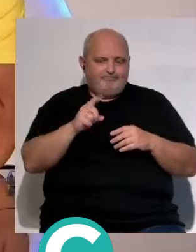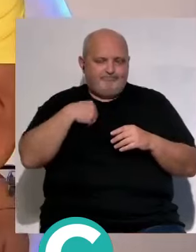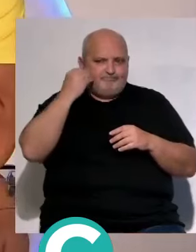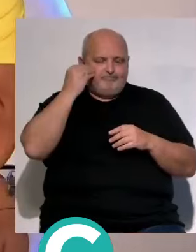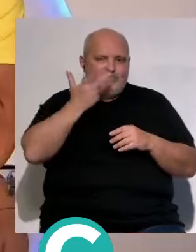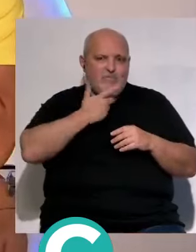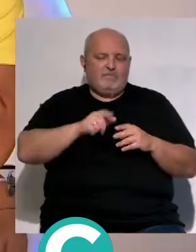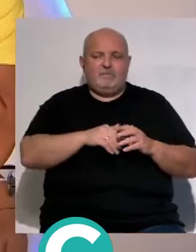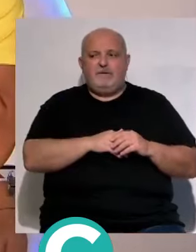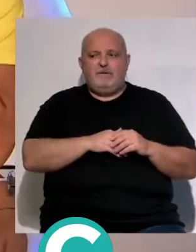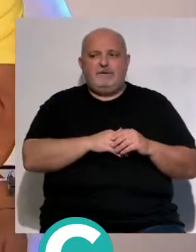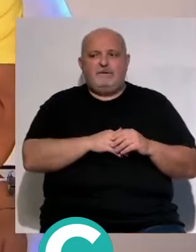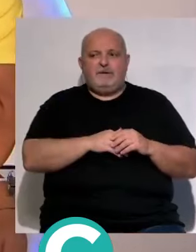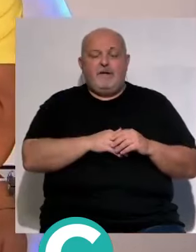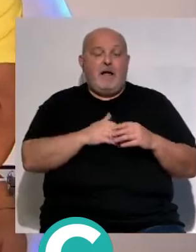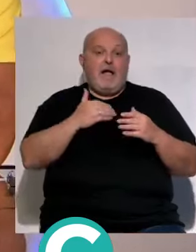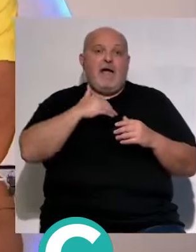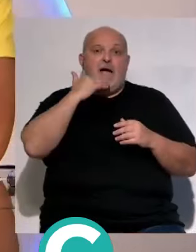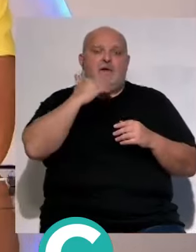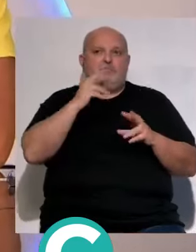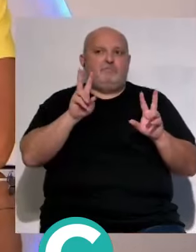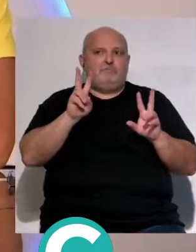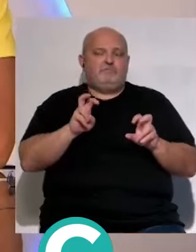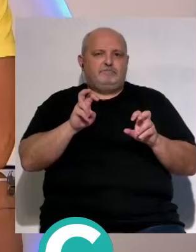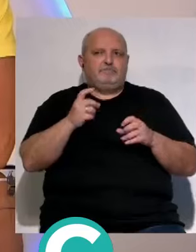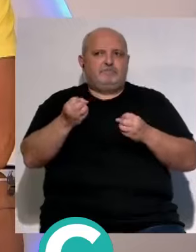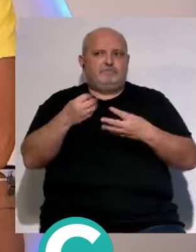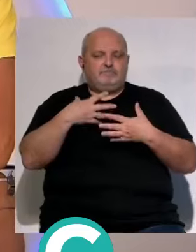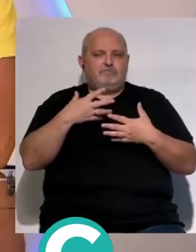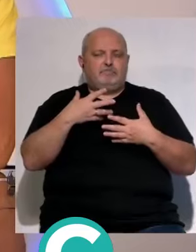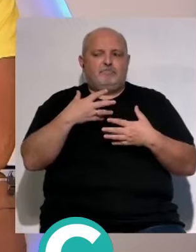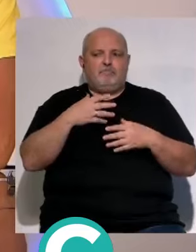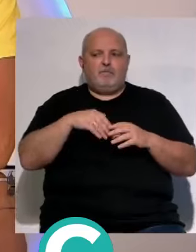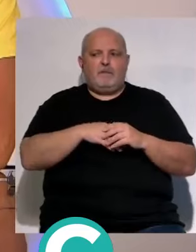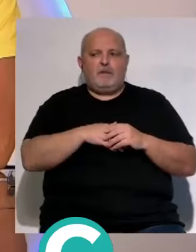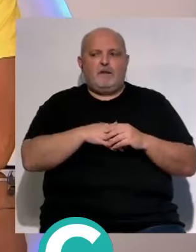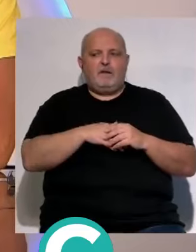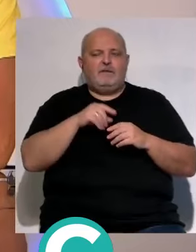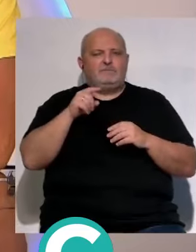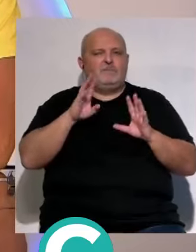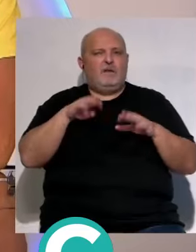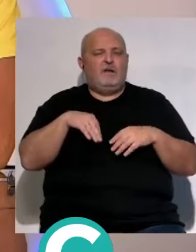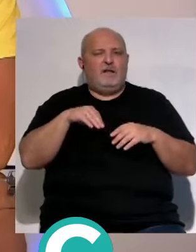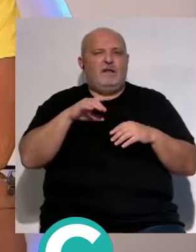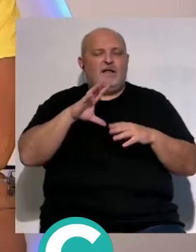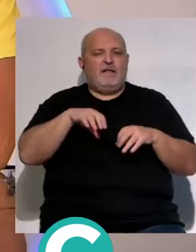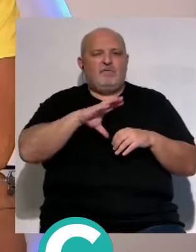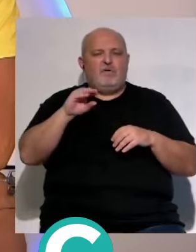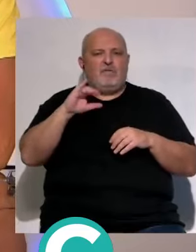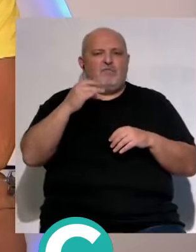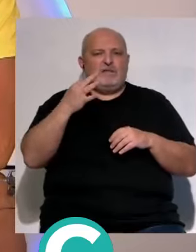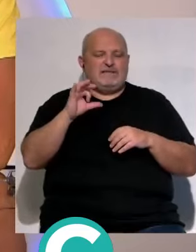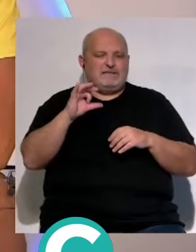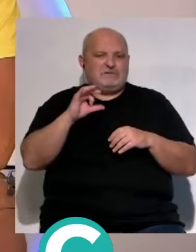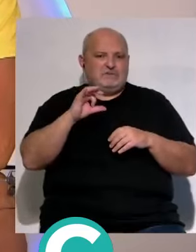desconozco pero es que al menos que que diga el último futbolista que salió bien del Cádiz fue 6 fuentes